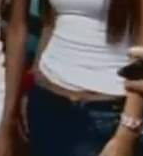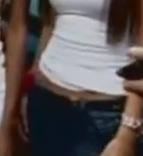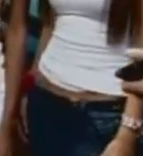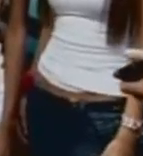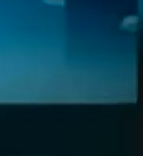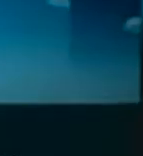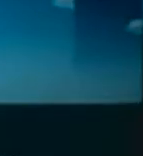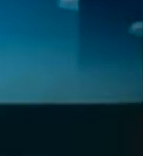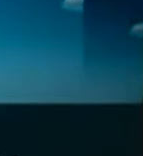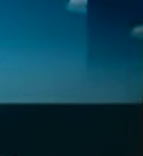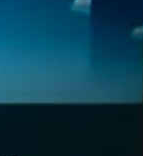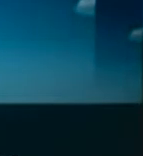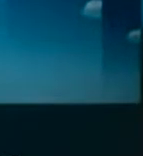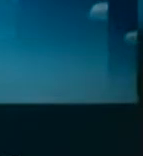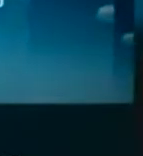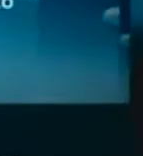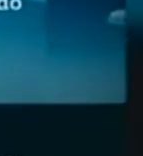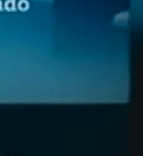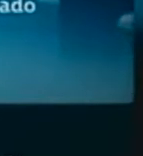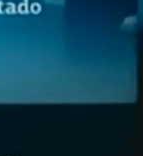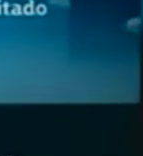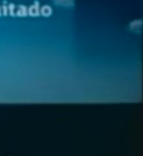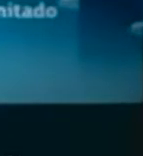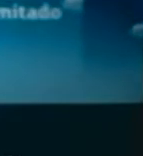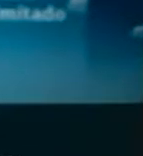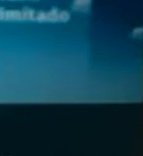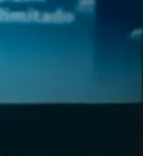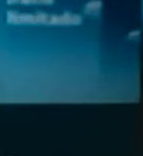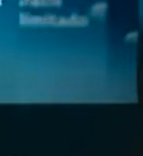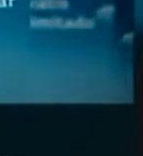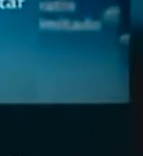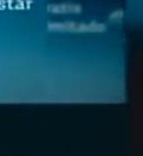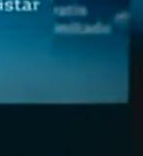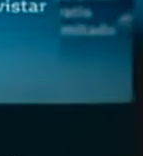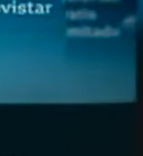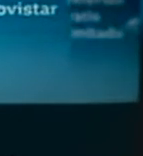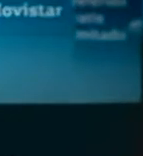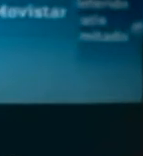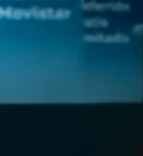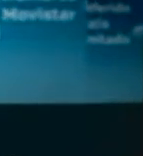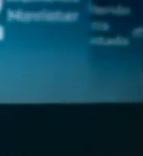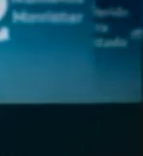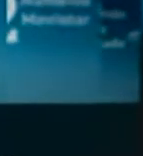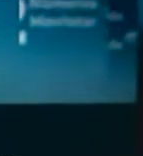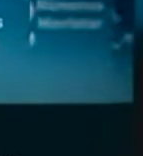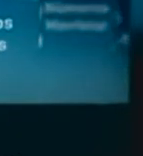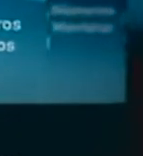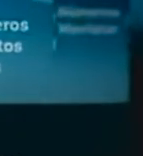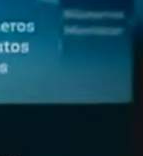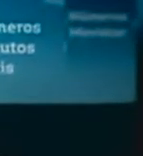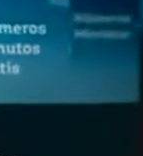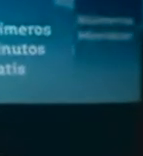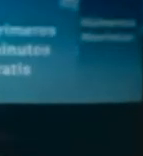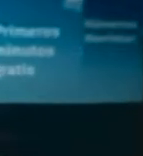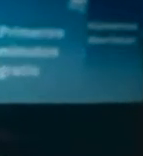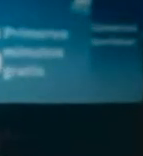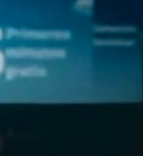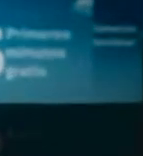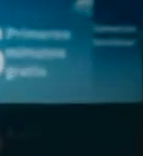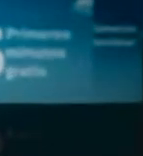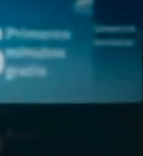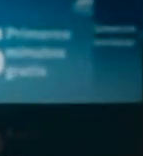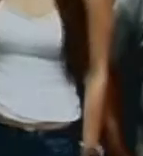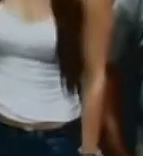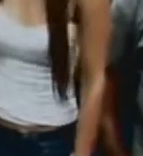ilimitadamente. el nuevo Rin Rin preferido gratis y limitado. Dos números Movistar para hablar gratis los primeros cinco minutos de cada llamada.